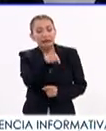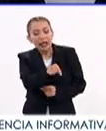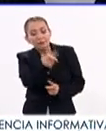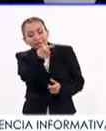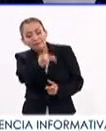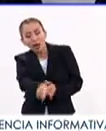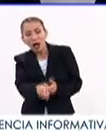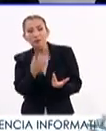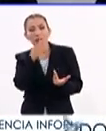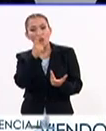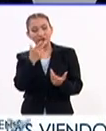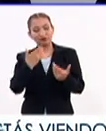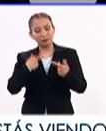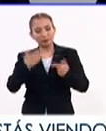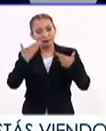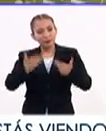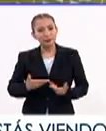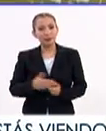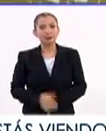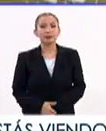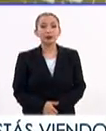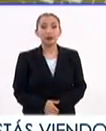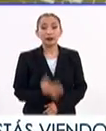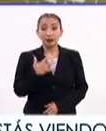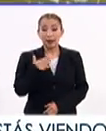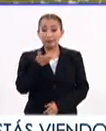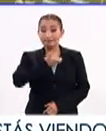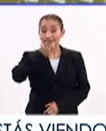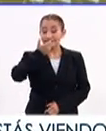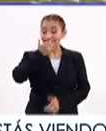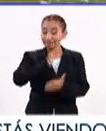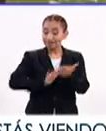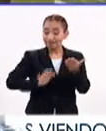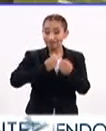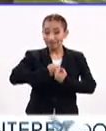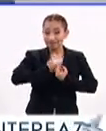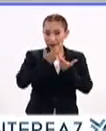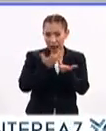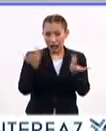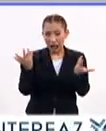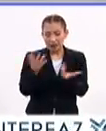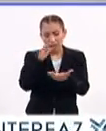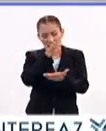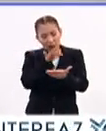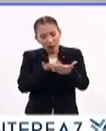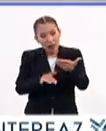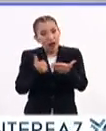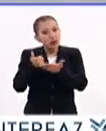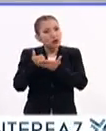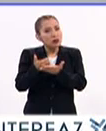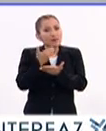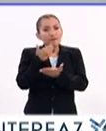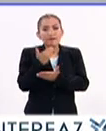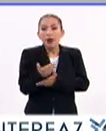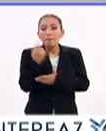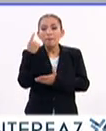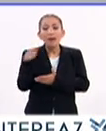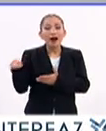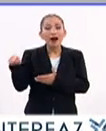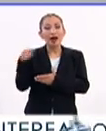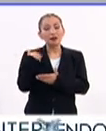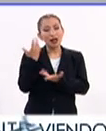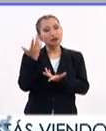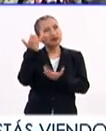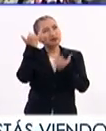que sea una mejor persona. Tener el hábito de leer poesía genera en el lector las herramientas necesarias para